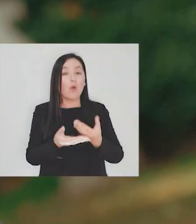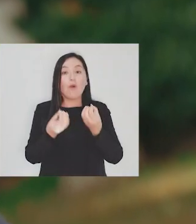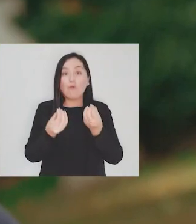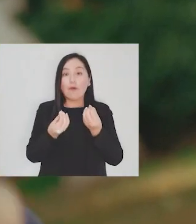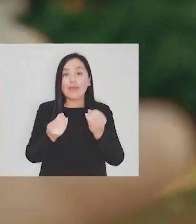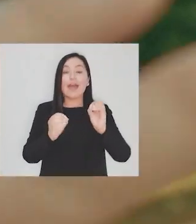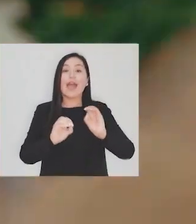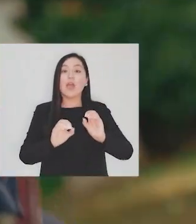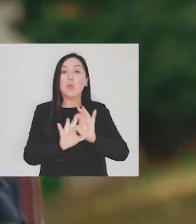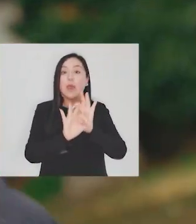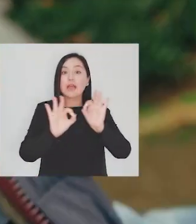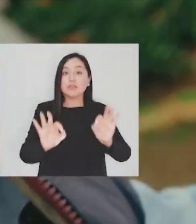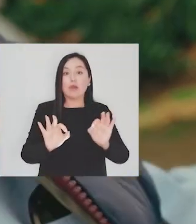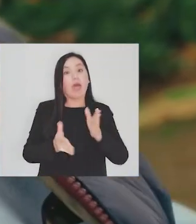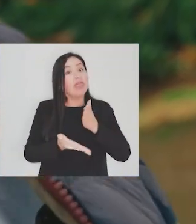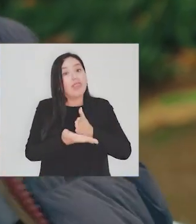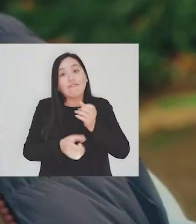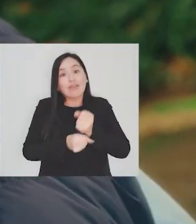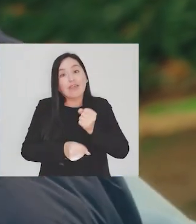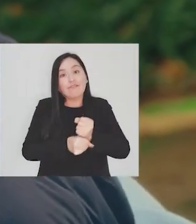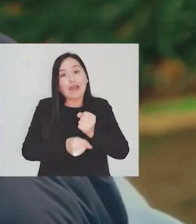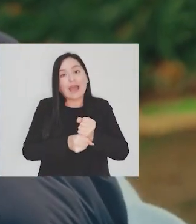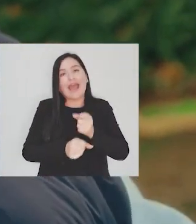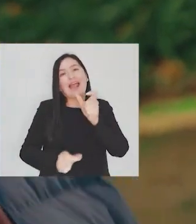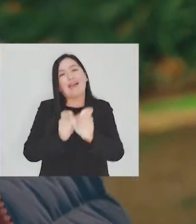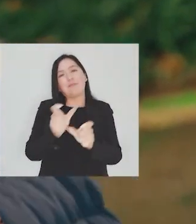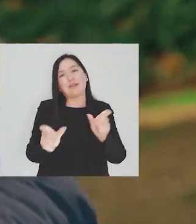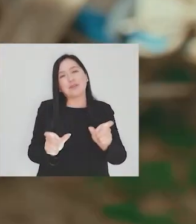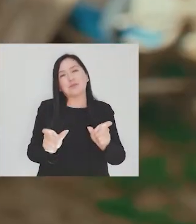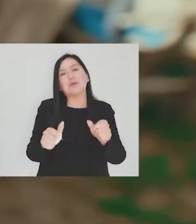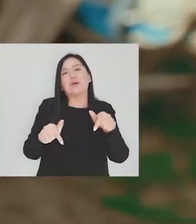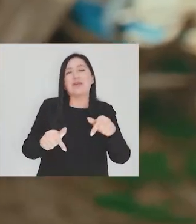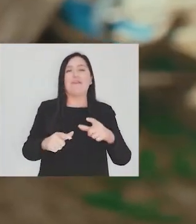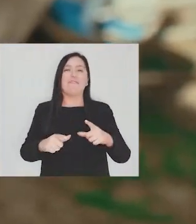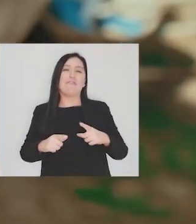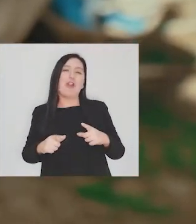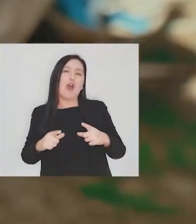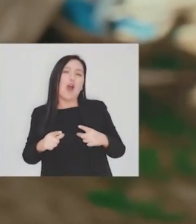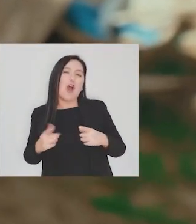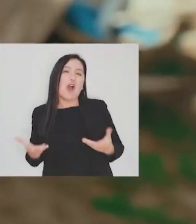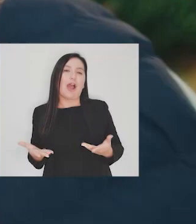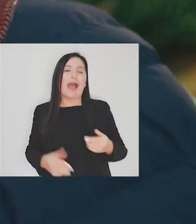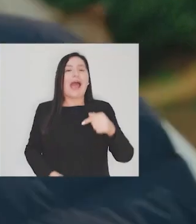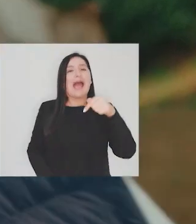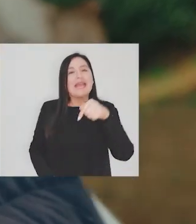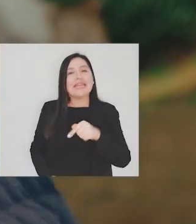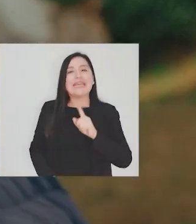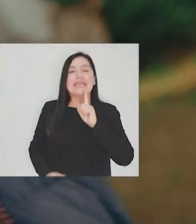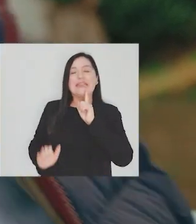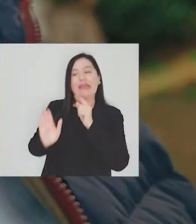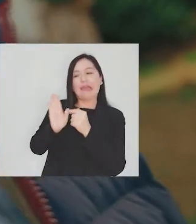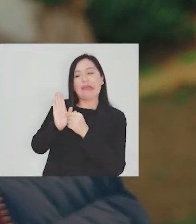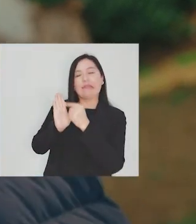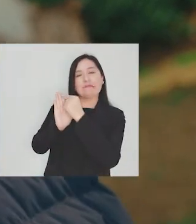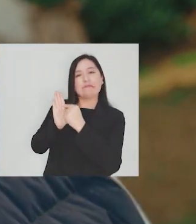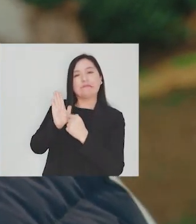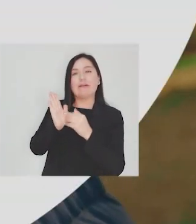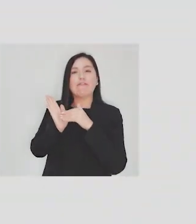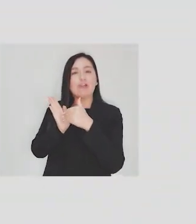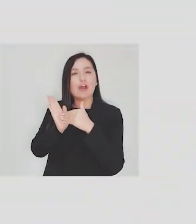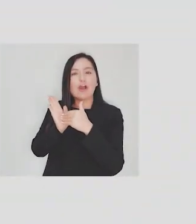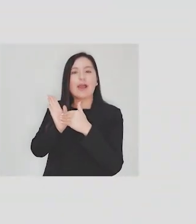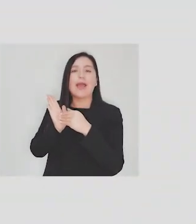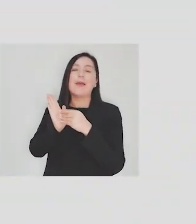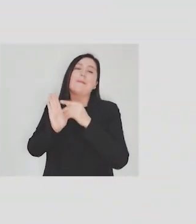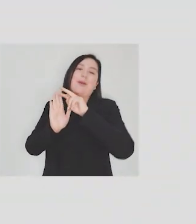educación, tiene que trabajar. Aquí vamos a decir una cosa, por nosotros, la gente acá es re floja, pues, oiga. Bueno, la nuestra tiene sus cositas, pero no